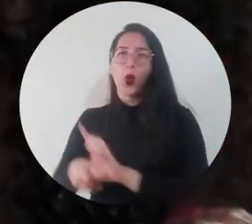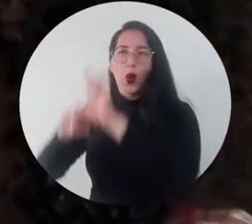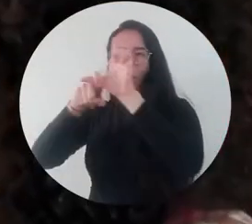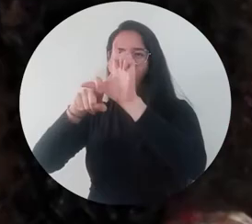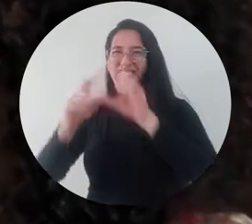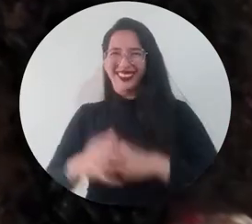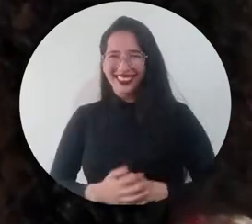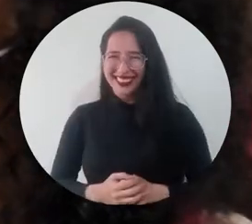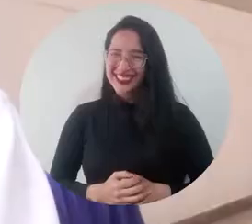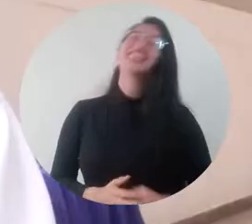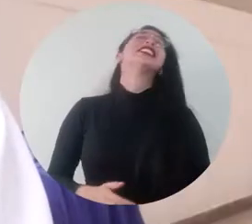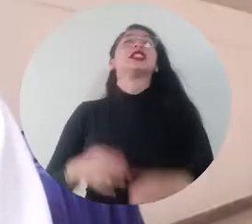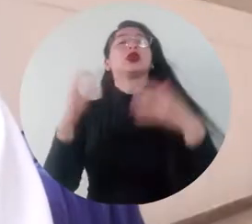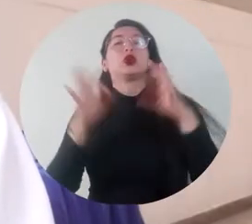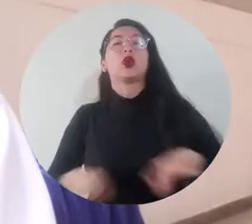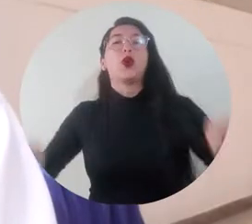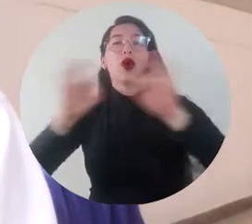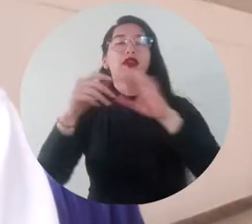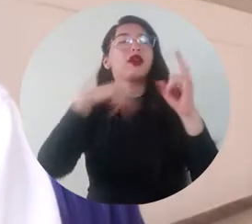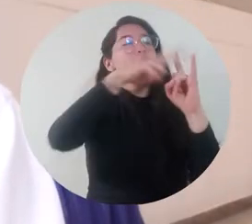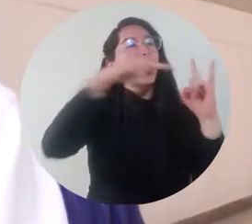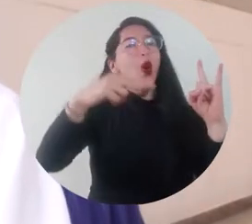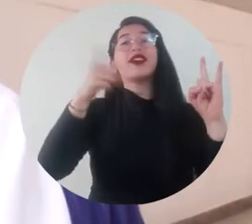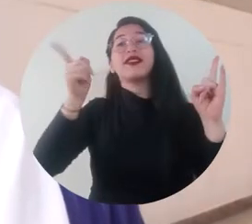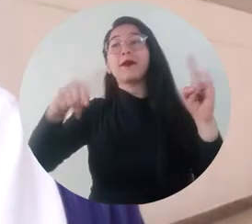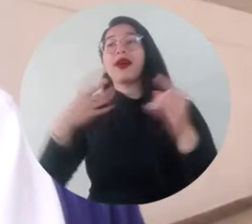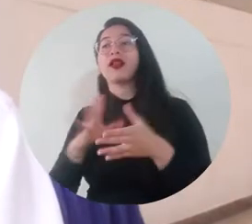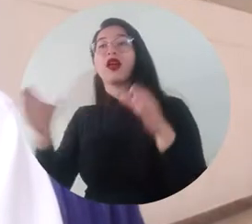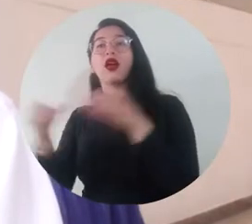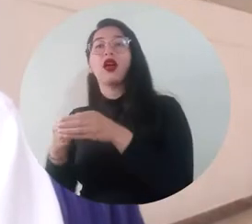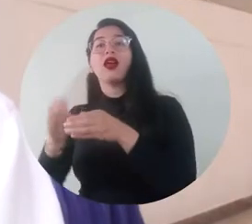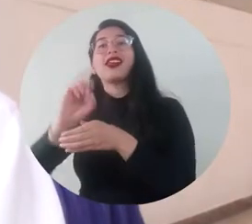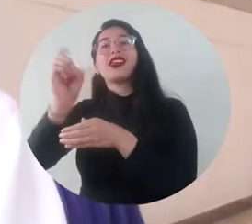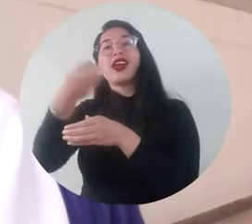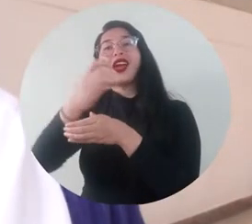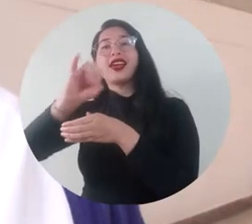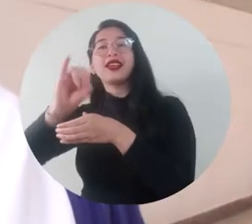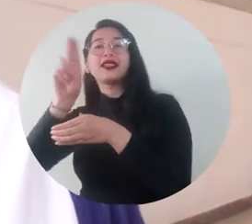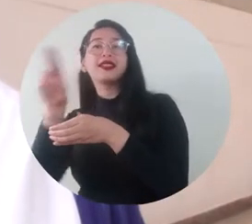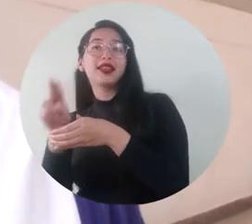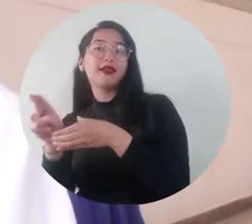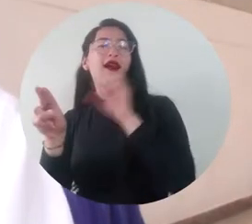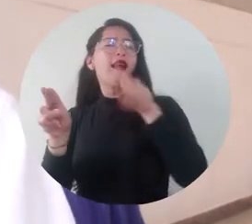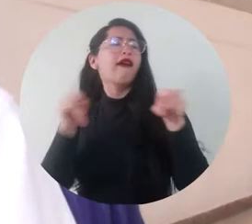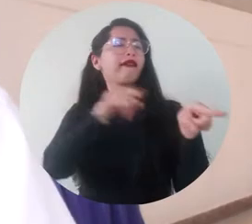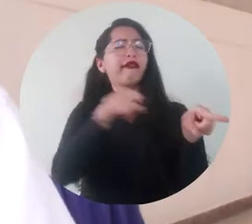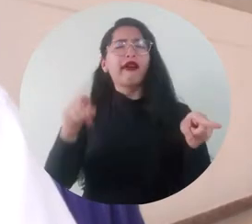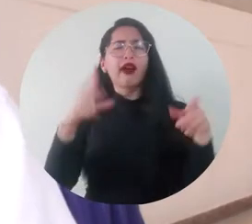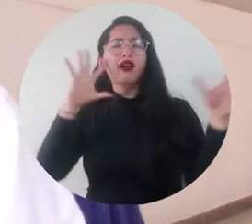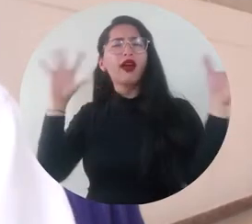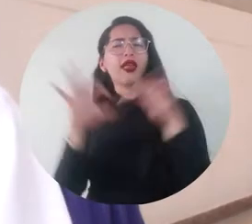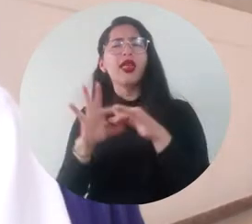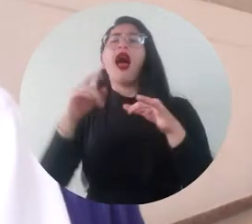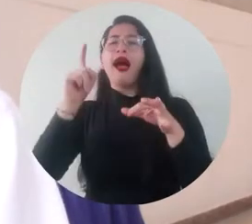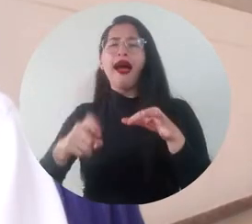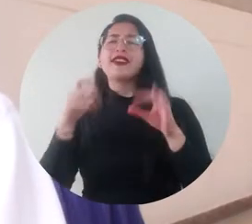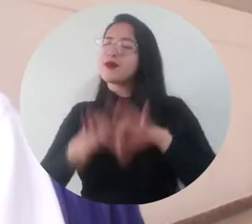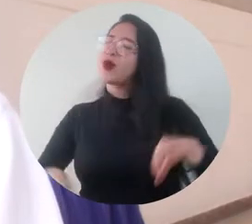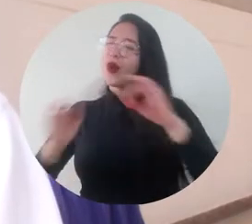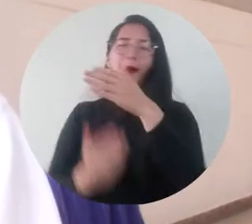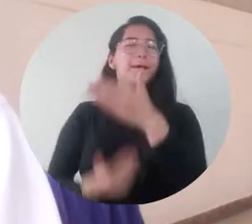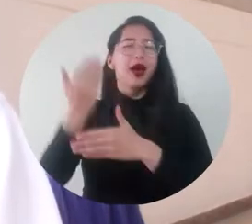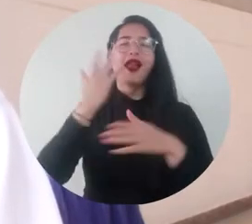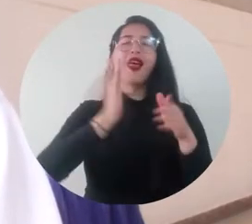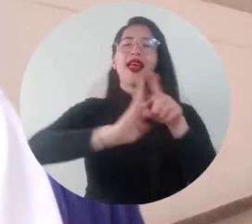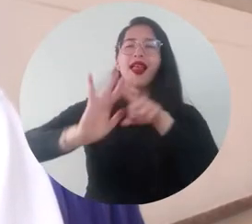Alta Guajira Es una excelente idea, una gran gestión por parte de la Universidad del Magdalena y la GIZ ya que los procesos de ordenamiento pesquero es